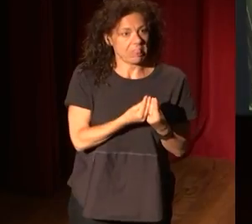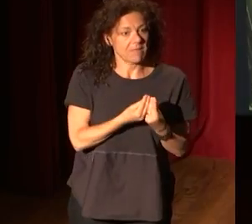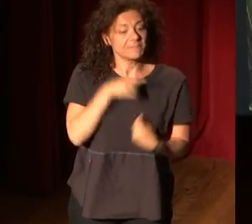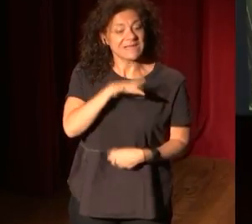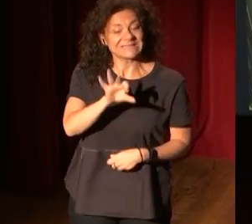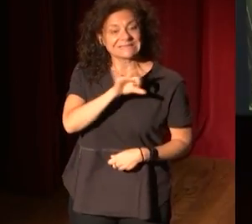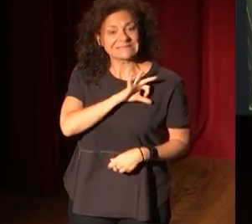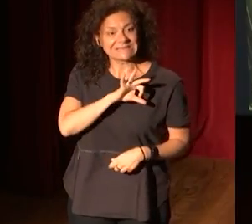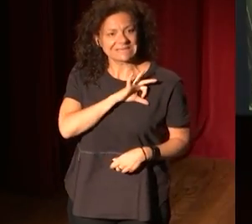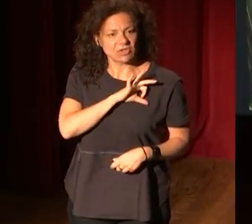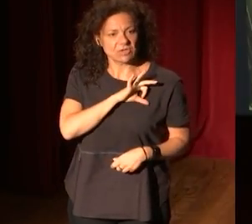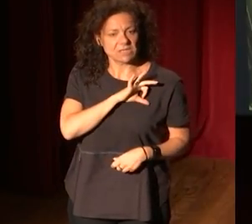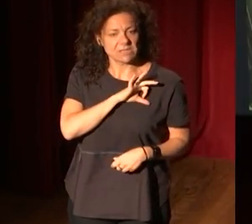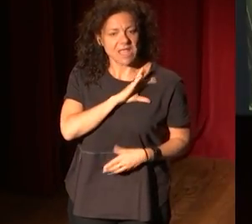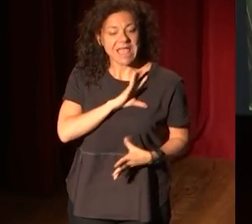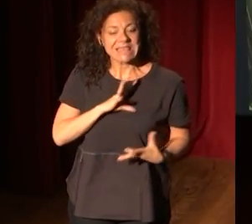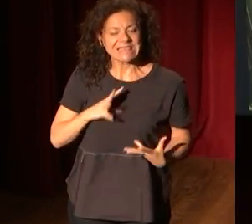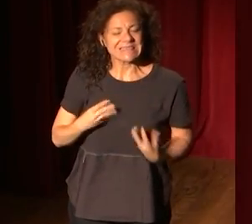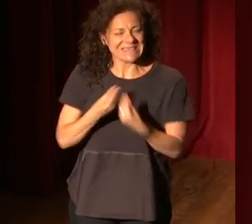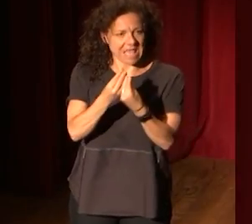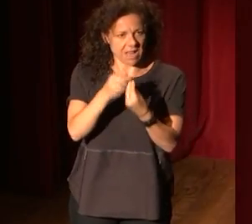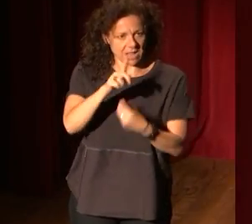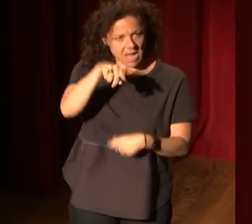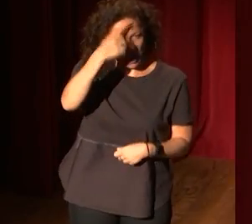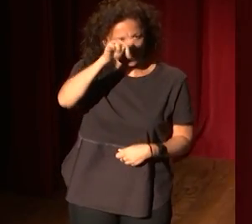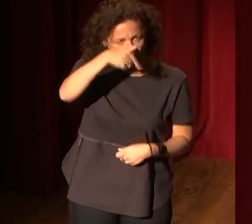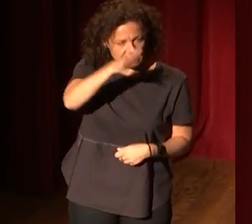estas señoras son las que llenan la cultura de este país,